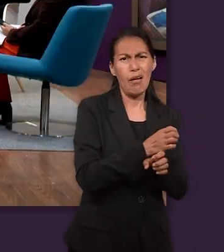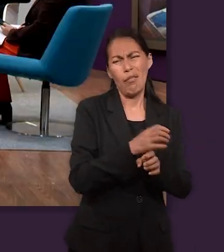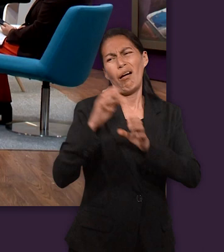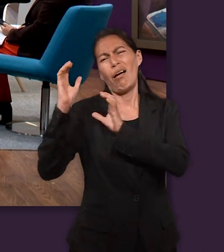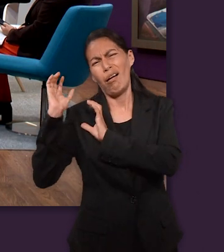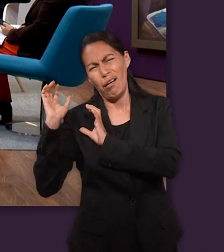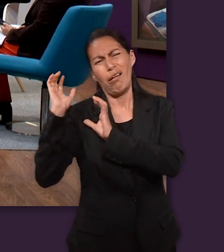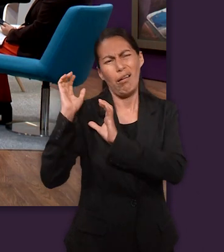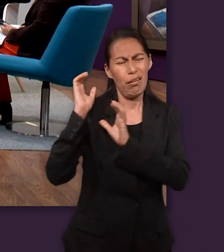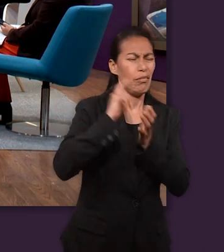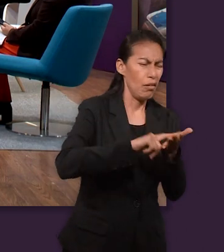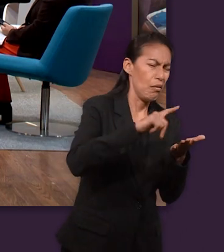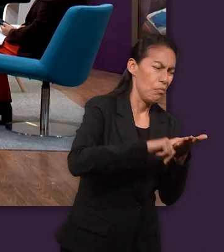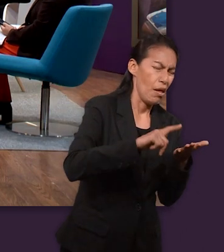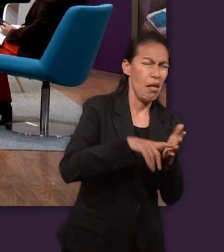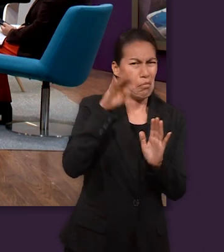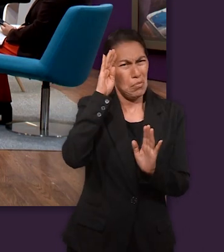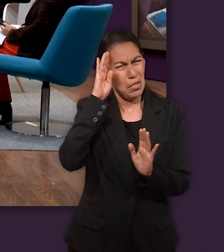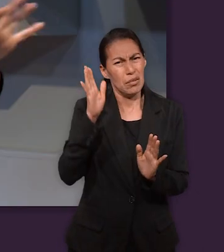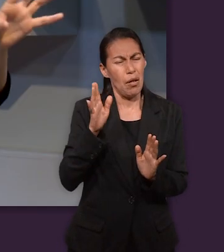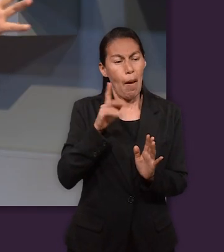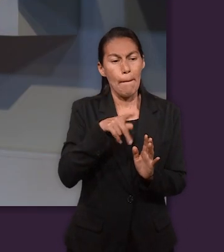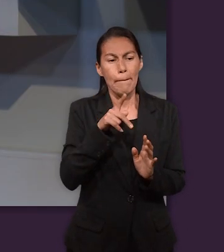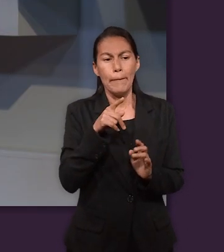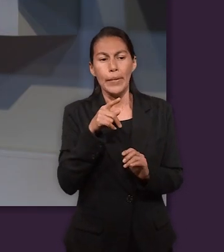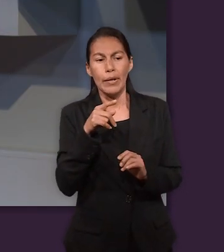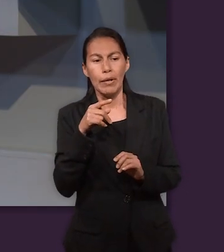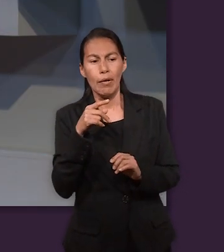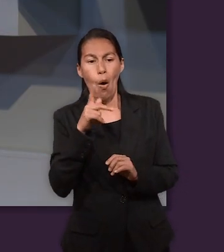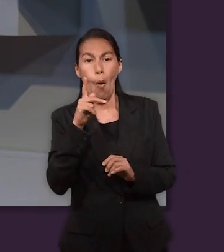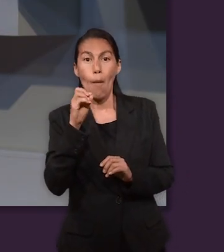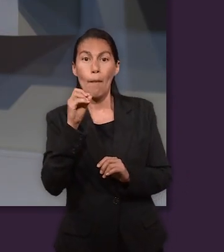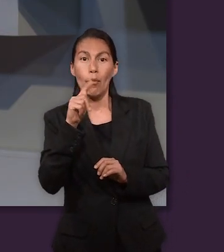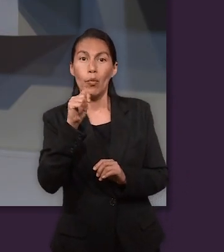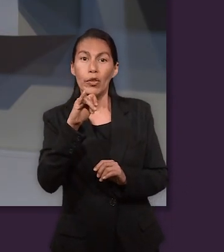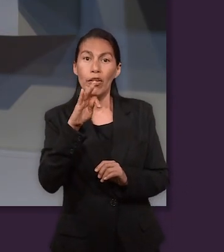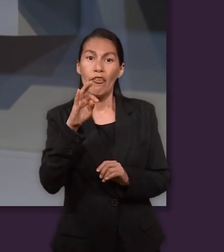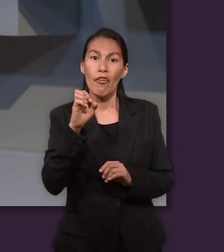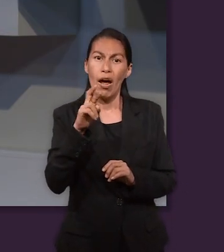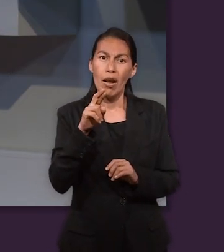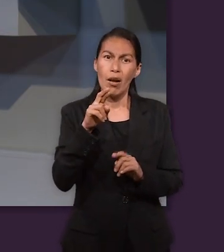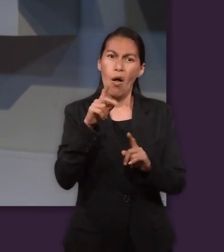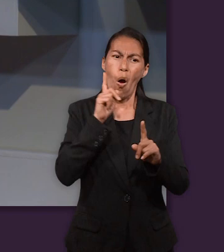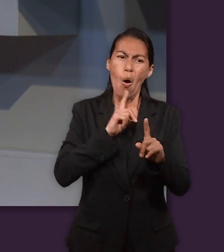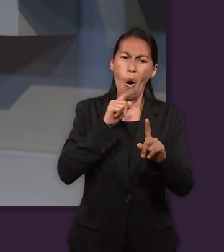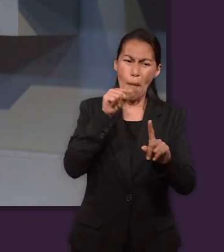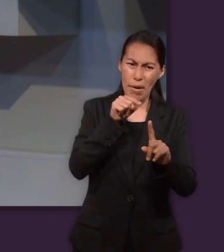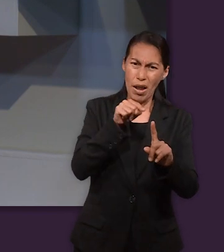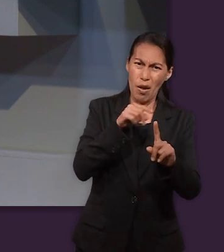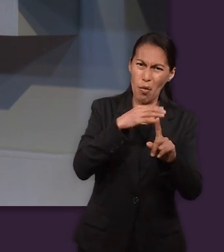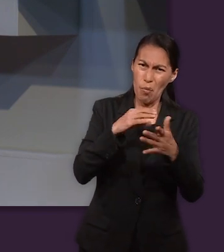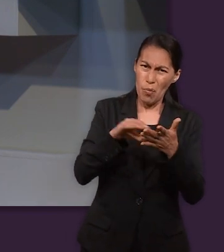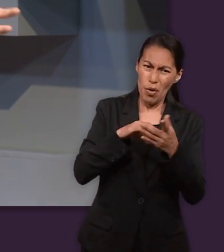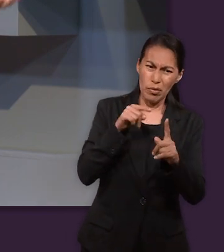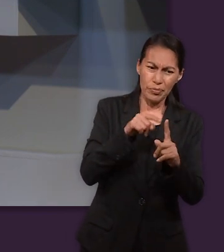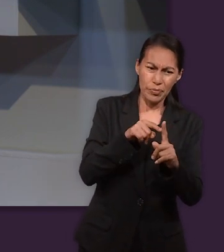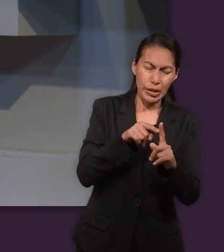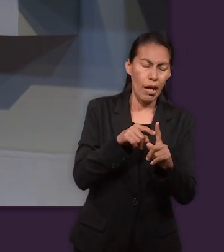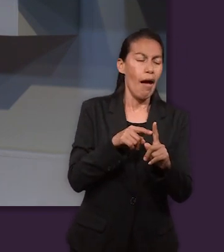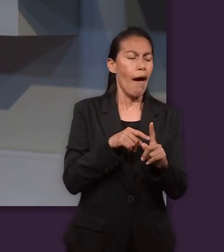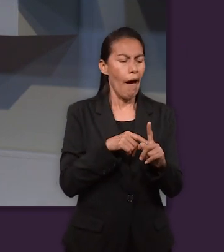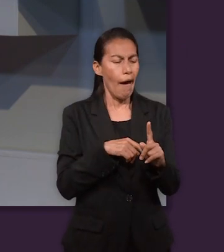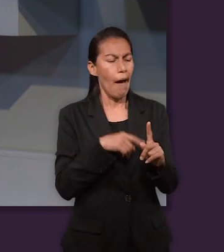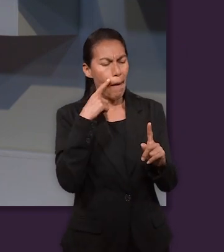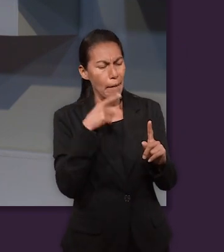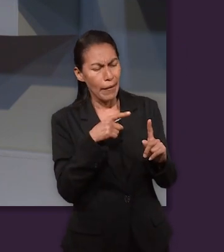me imagino que empezó como esclavo, ¿no? sea, cargando, limpiando. Pero Potifar ve que es tan bueno que lo pone como